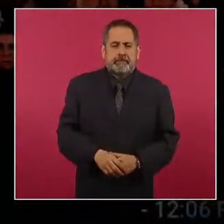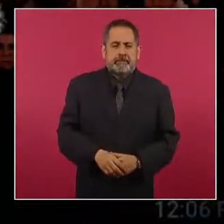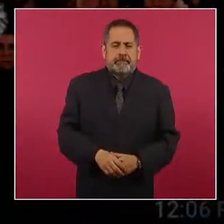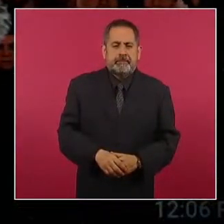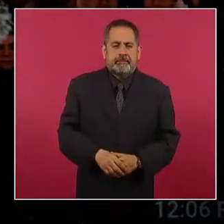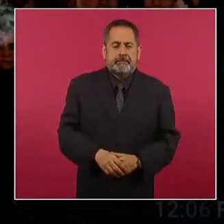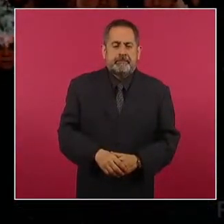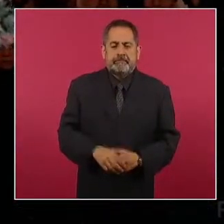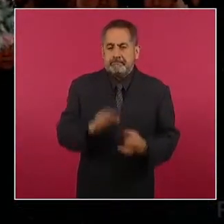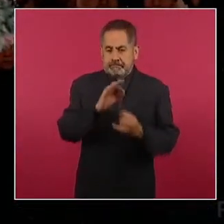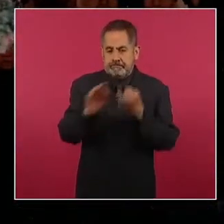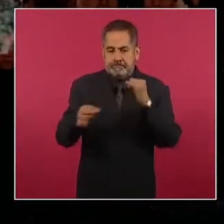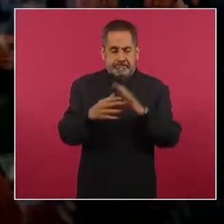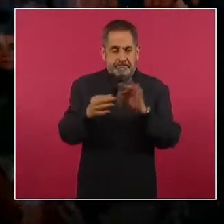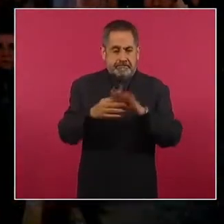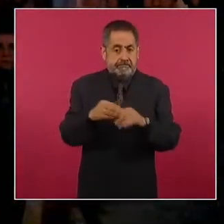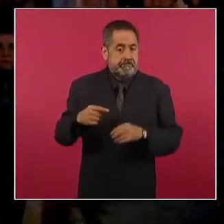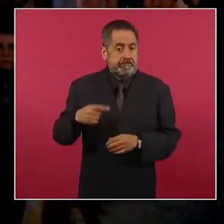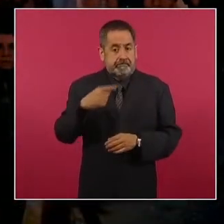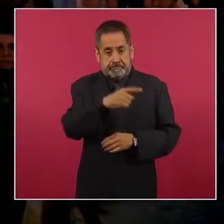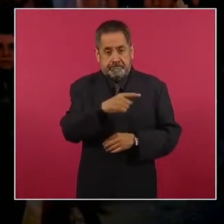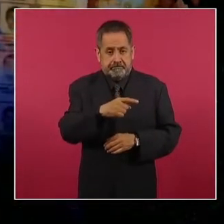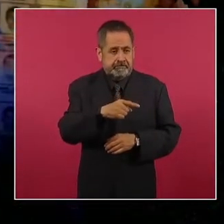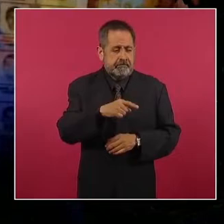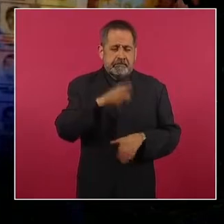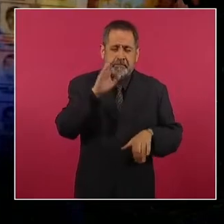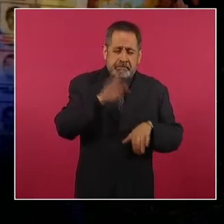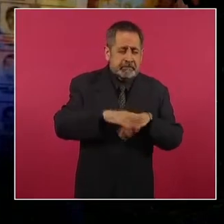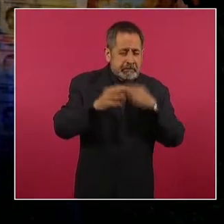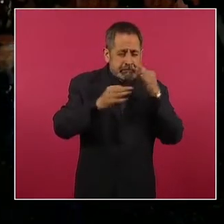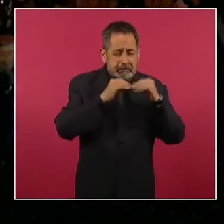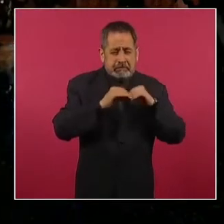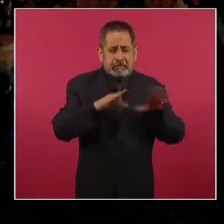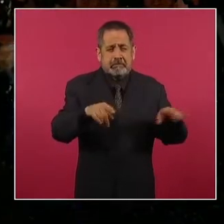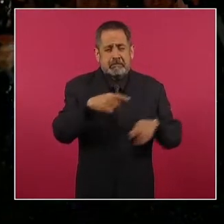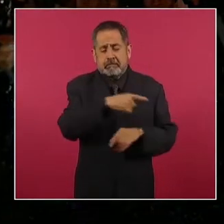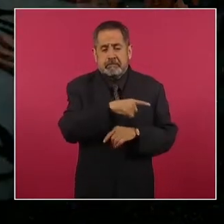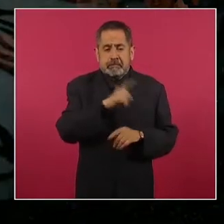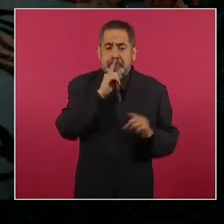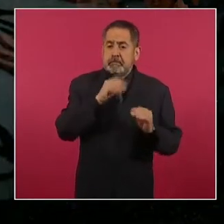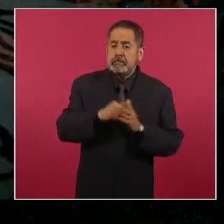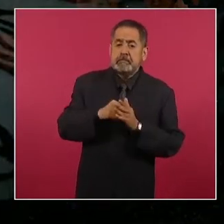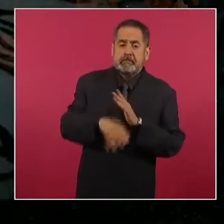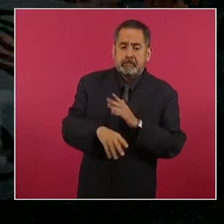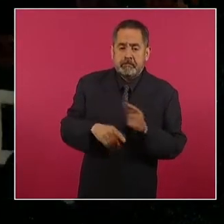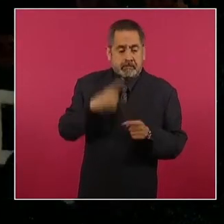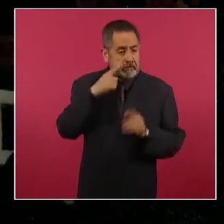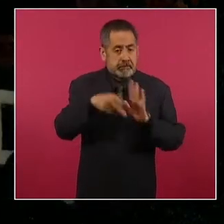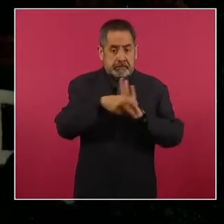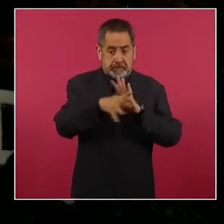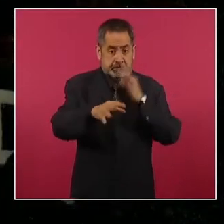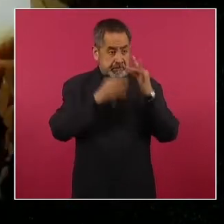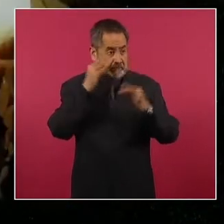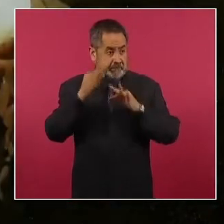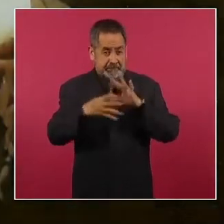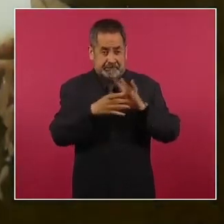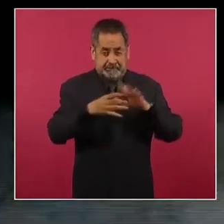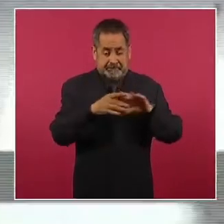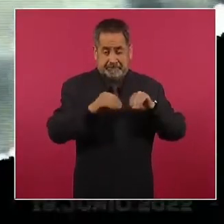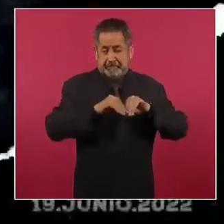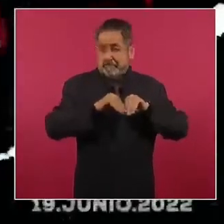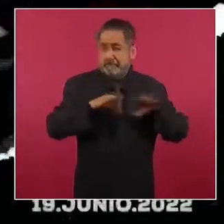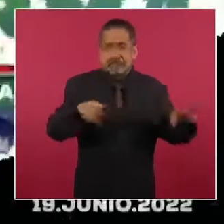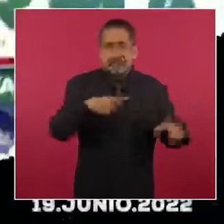Por último, la coordinación entre medios que más se notó fue la del silencio. Las primeras planas de los principales periódicos